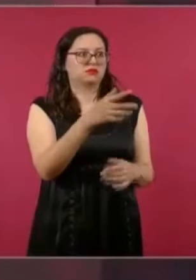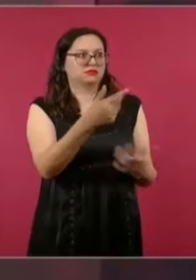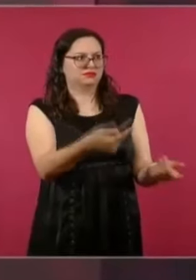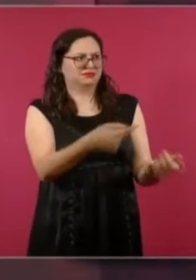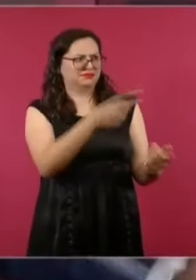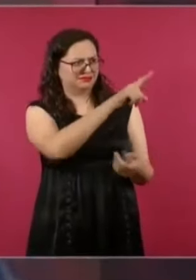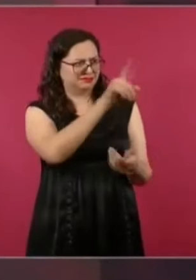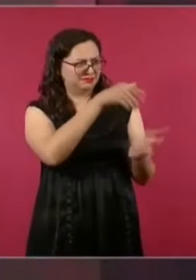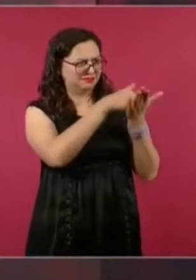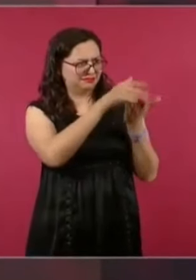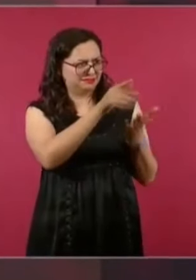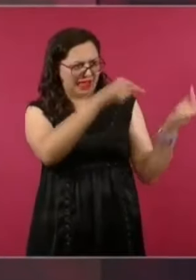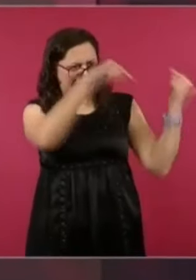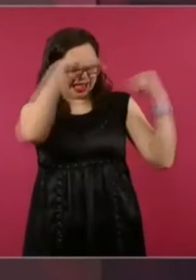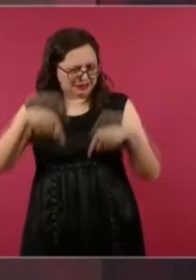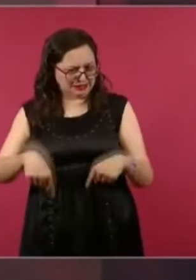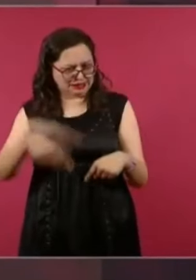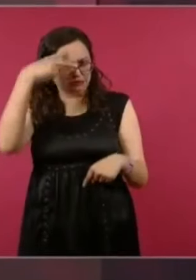llegue a ese acuerdo.